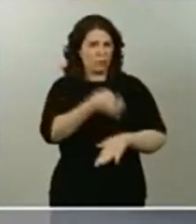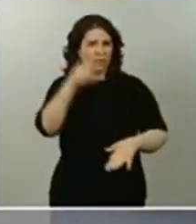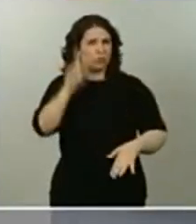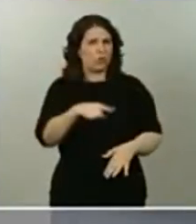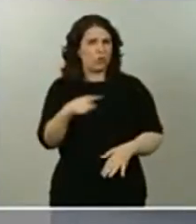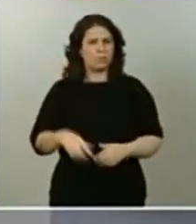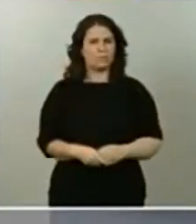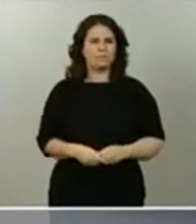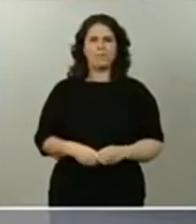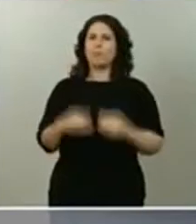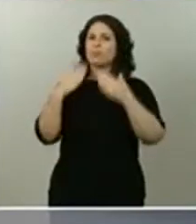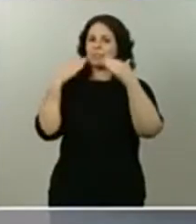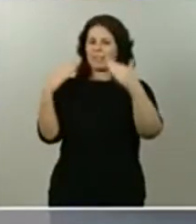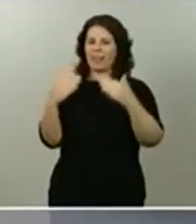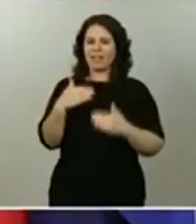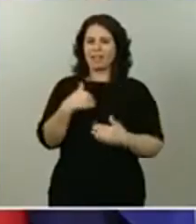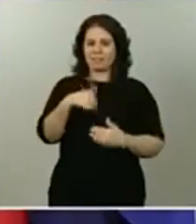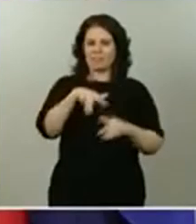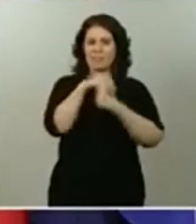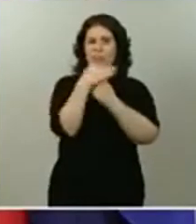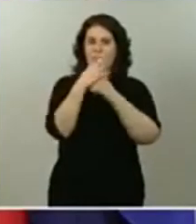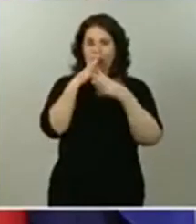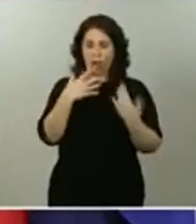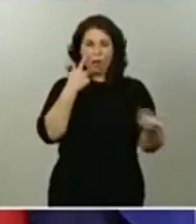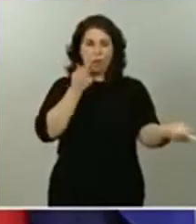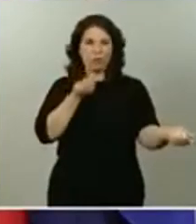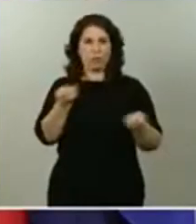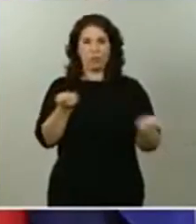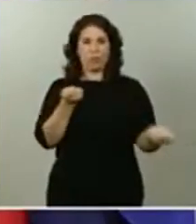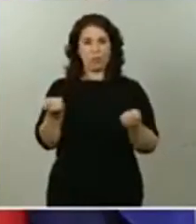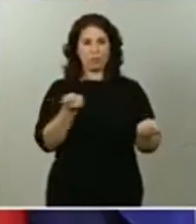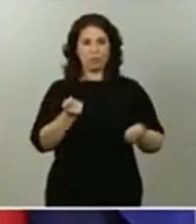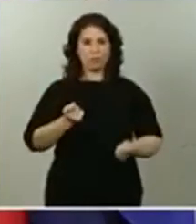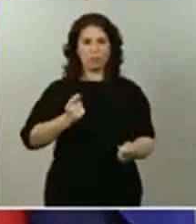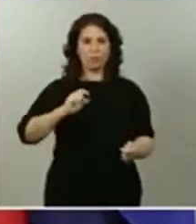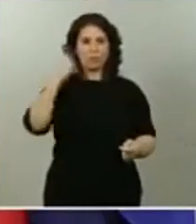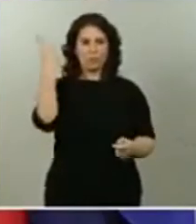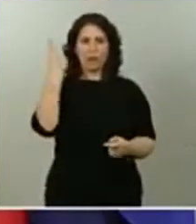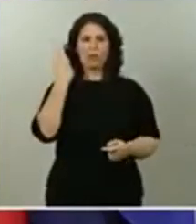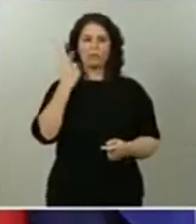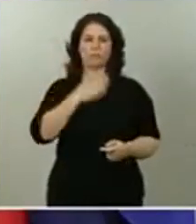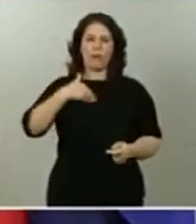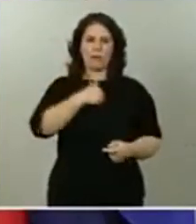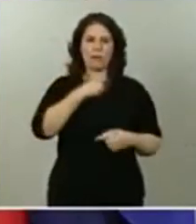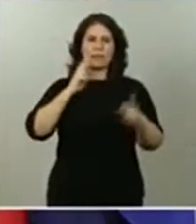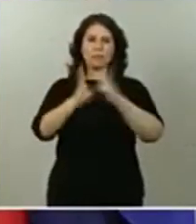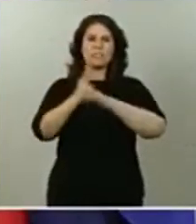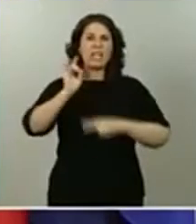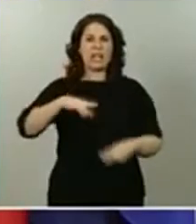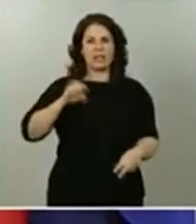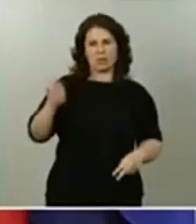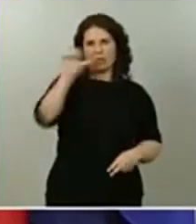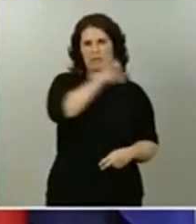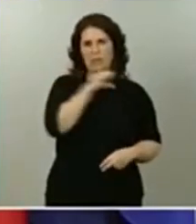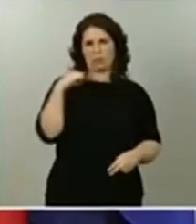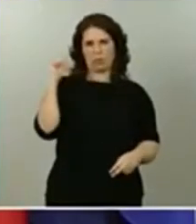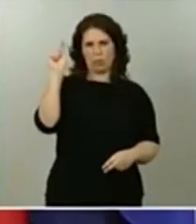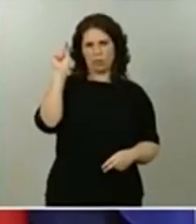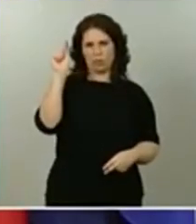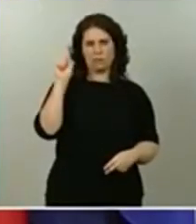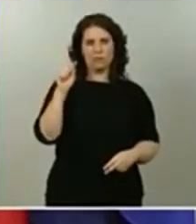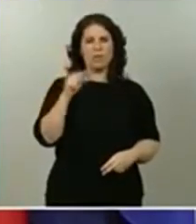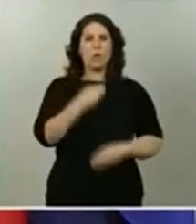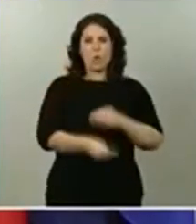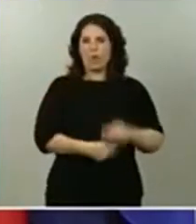en este escenario de control, en esta fase de control, corresponde, en primer lugar, a actuar las comunidades autónomas. Lo están haciendo con carácter general bien.